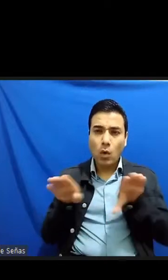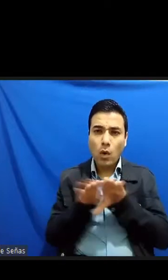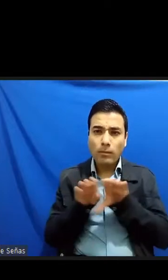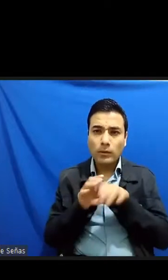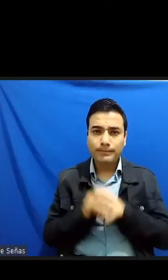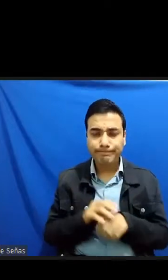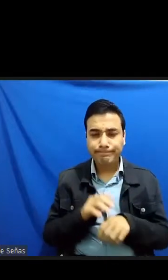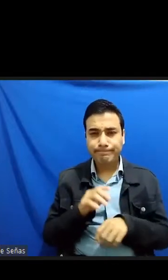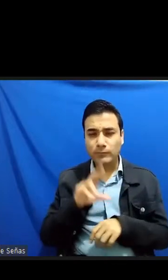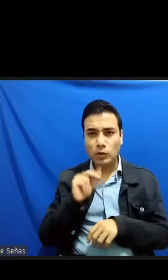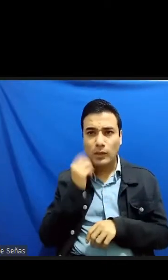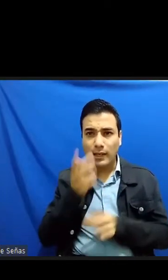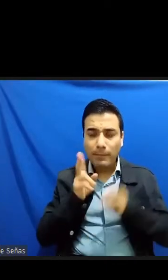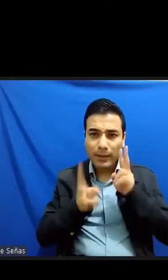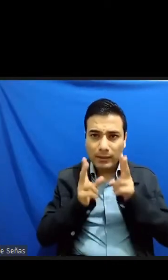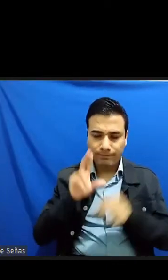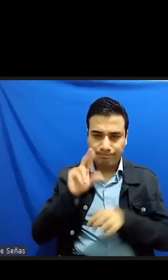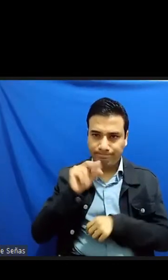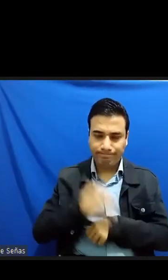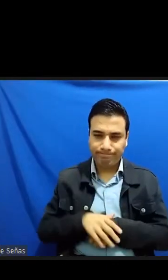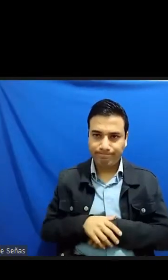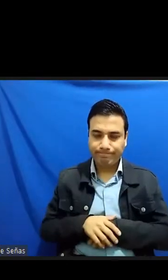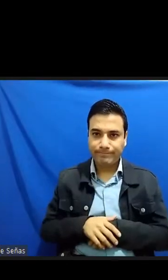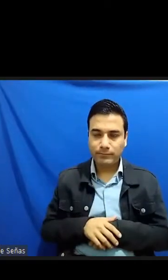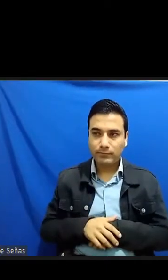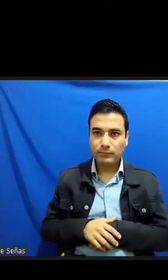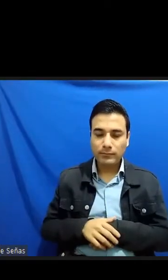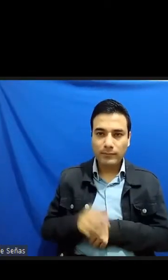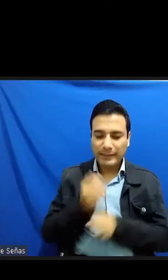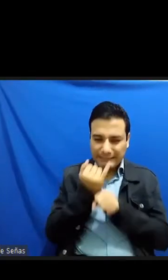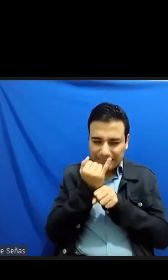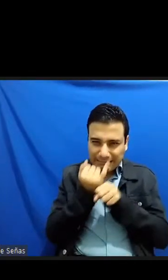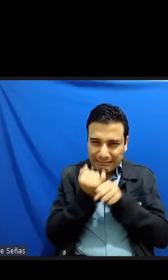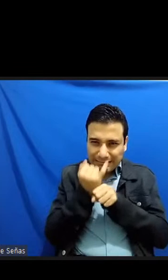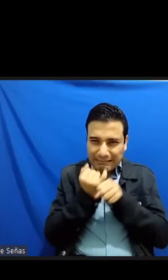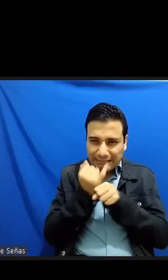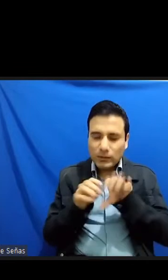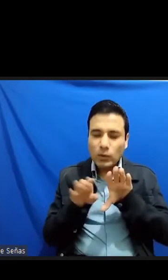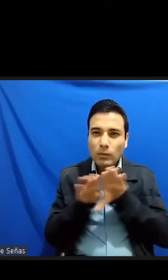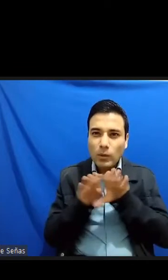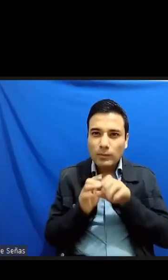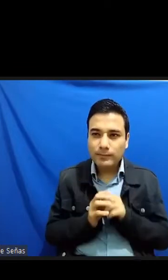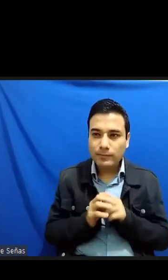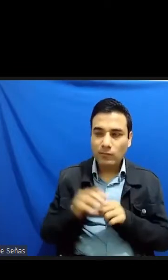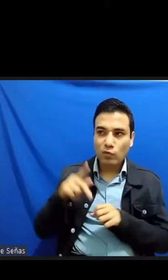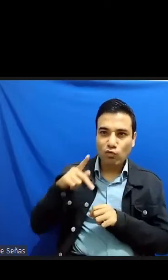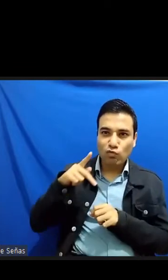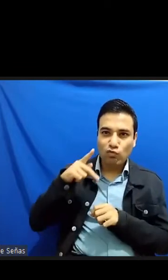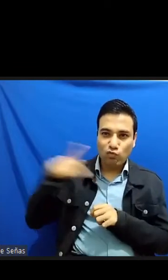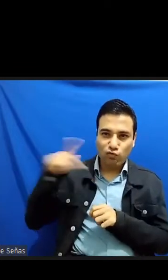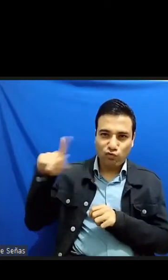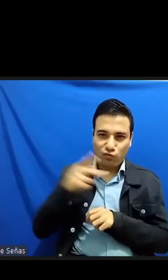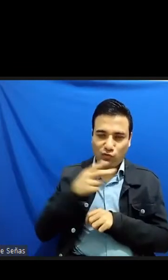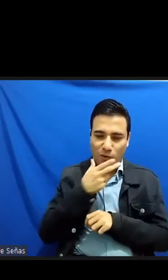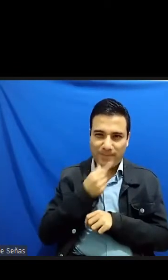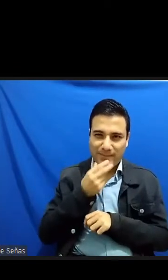basan su búsqueda su búsqueda en los rastros que el propio Nagaoka dejó a lo largo de su